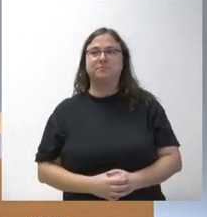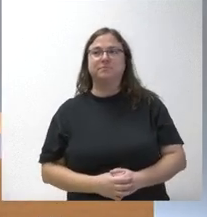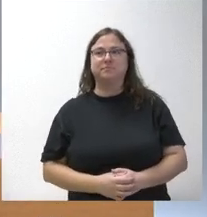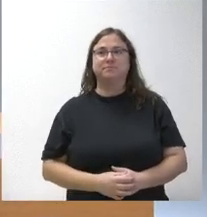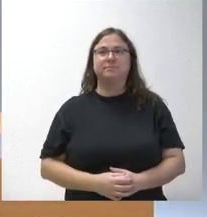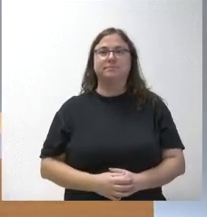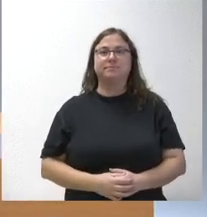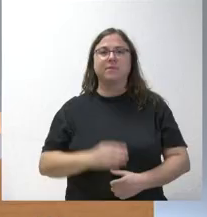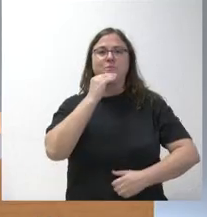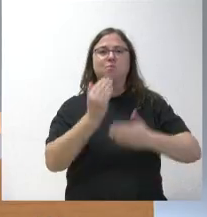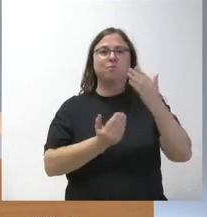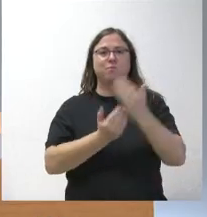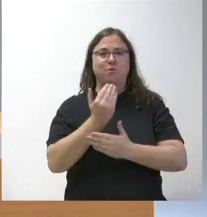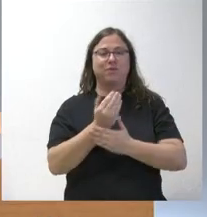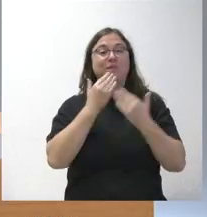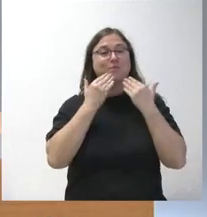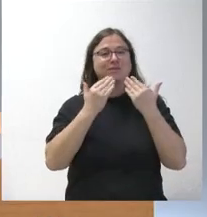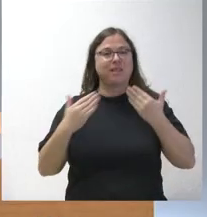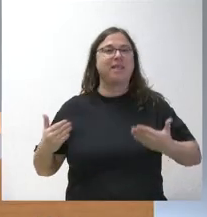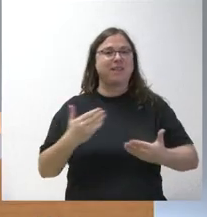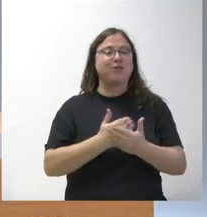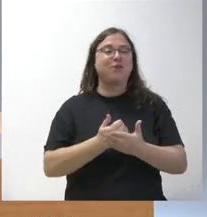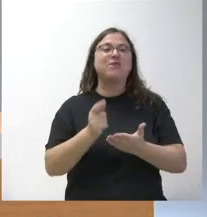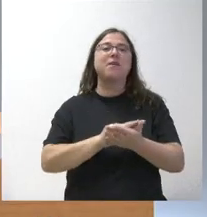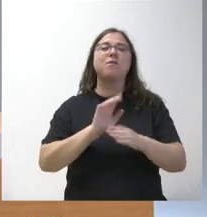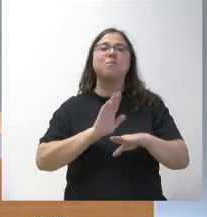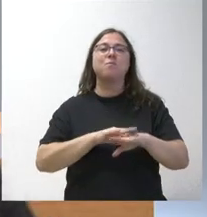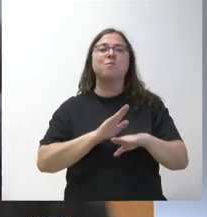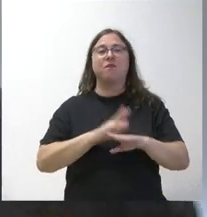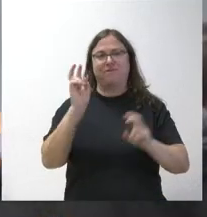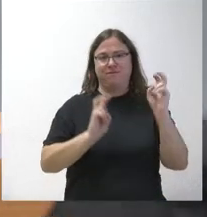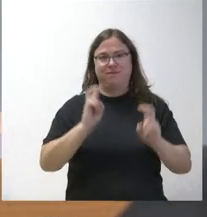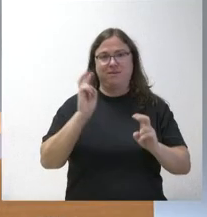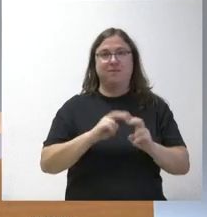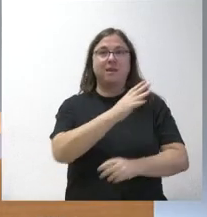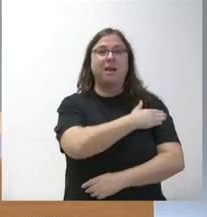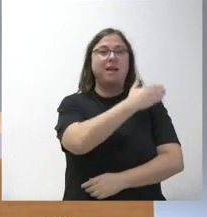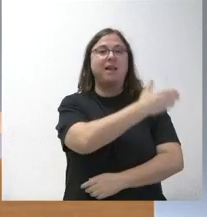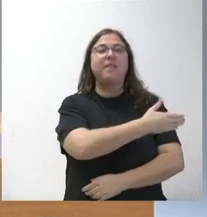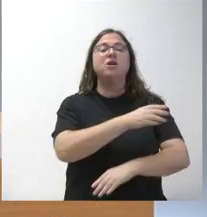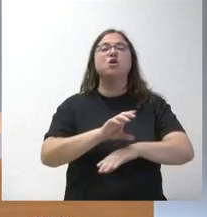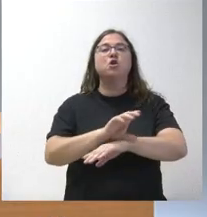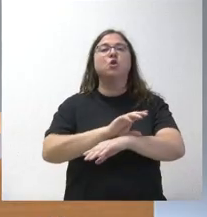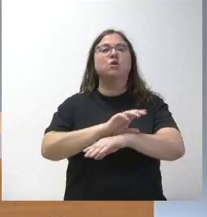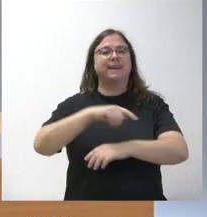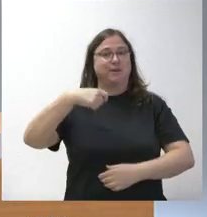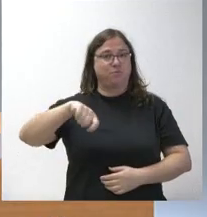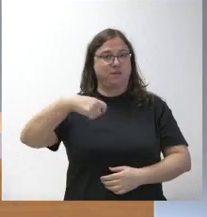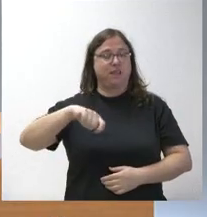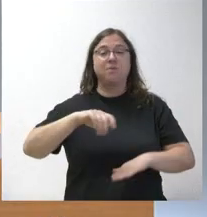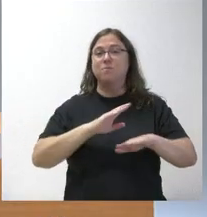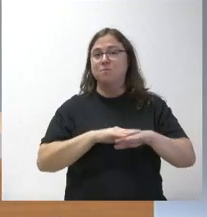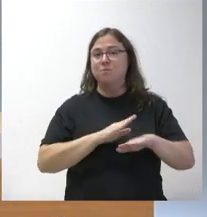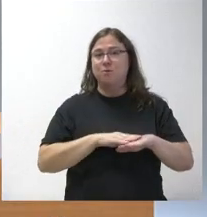Muy buenos días y muchas gracias a todos ustedes, además, por su presencia. Me acompaña el consejero de la Presidencia, con motivo del